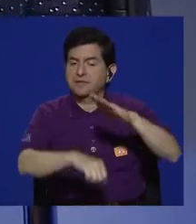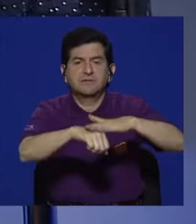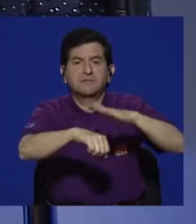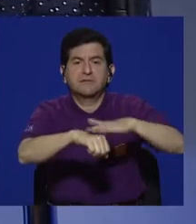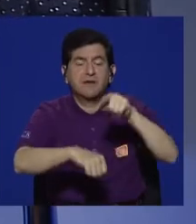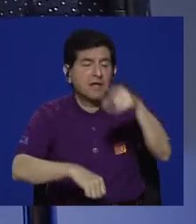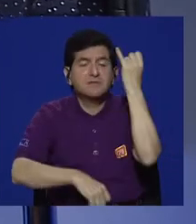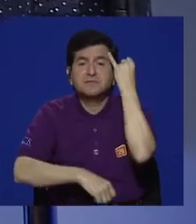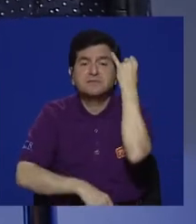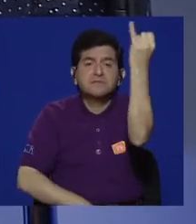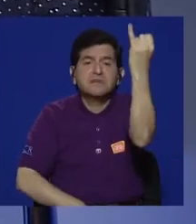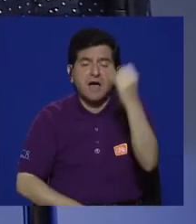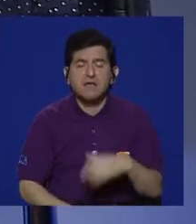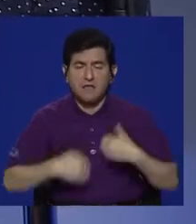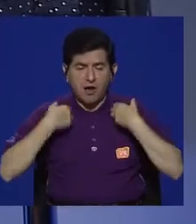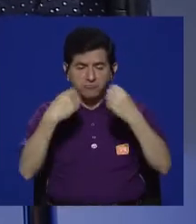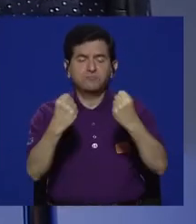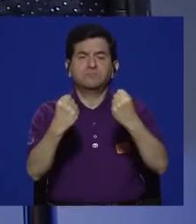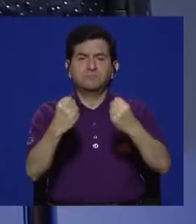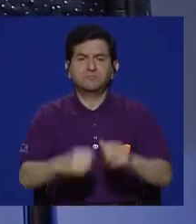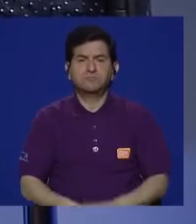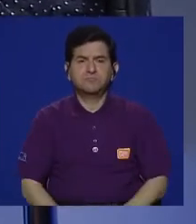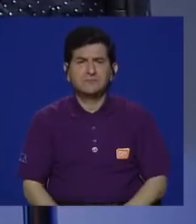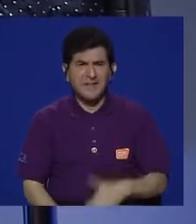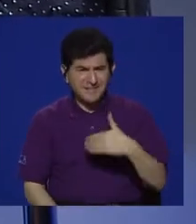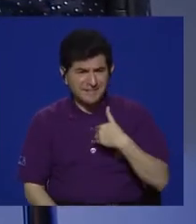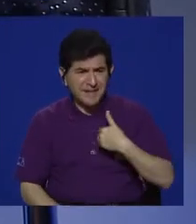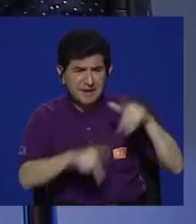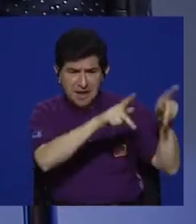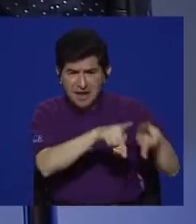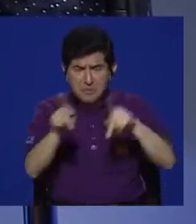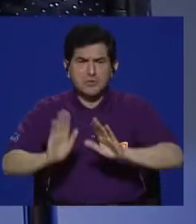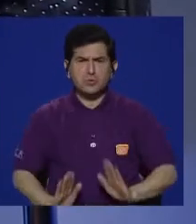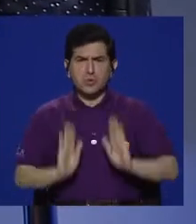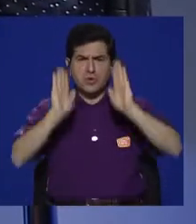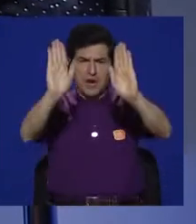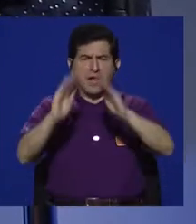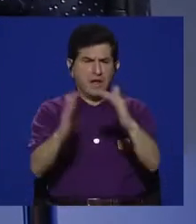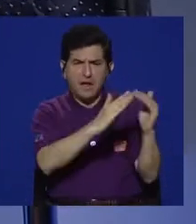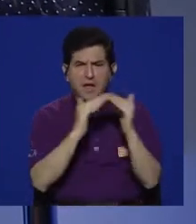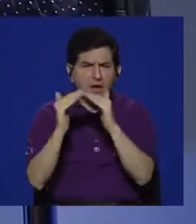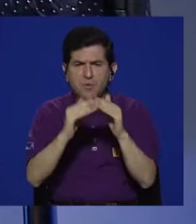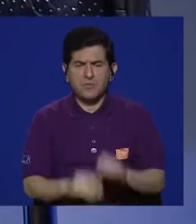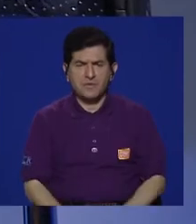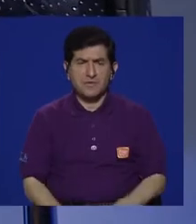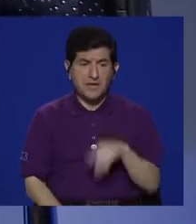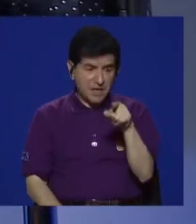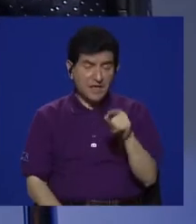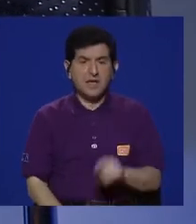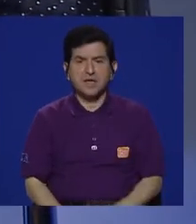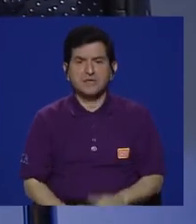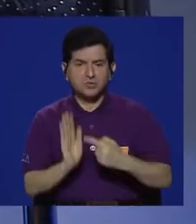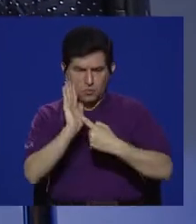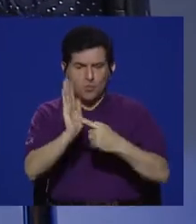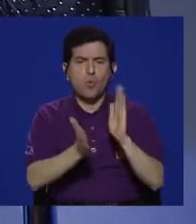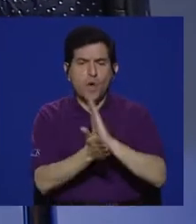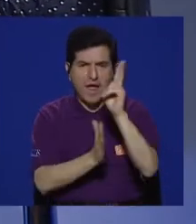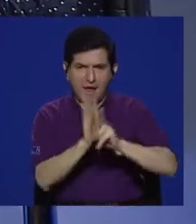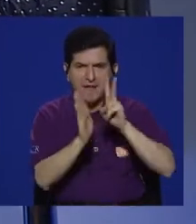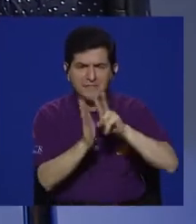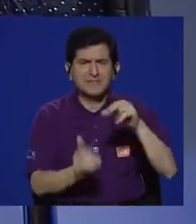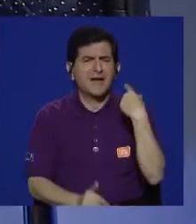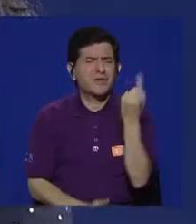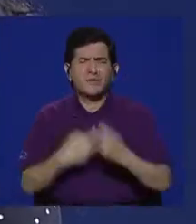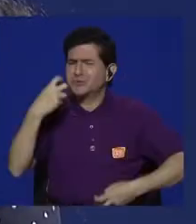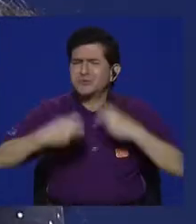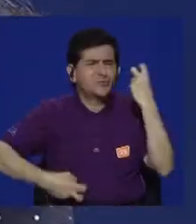y no ha permitido que estas iniciativas se fortalezcan, teniendo gente maravillosa en las comunidades. Y de eso es lo que da cuenta el